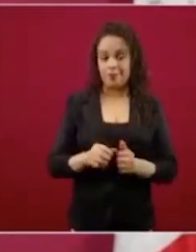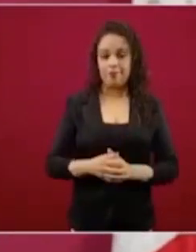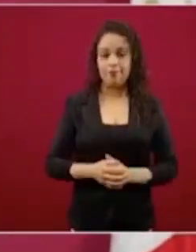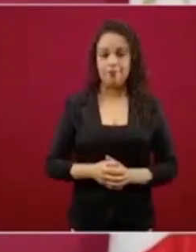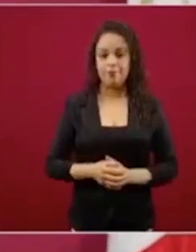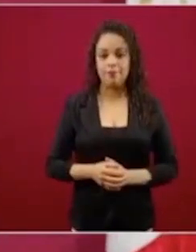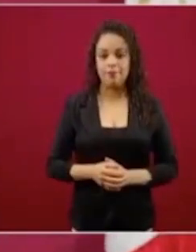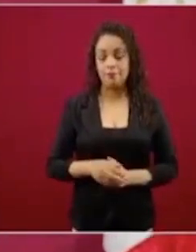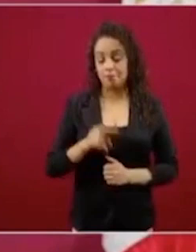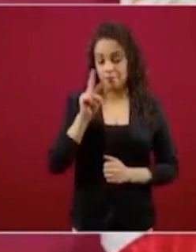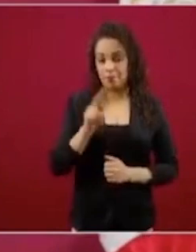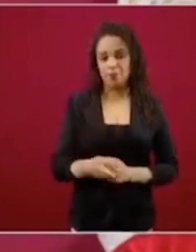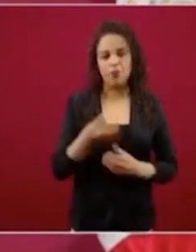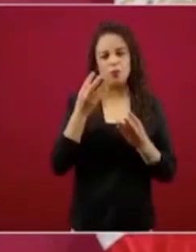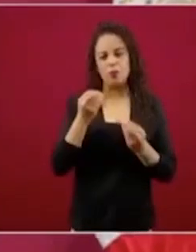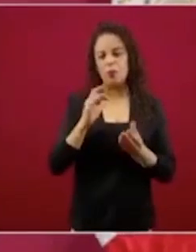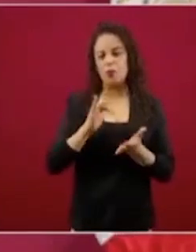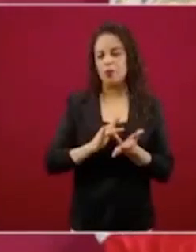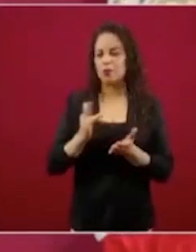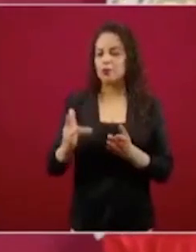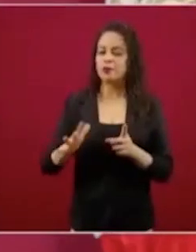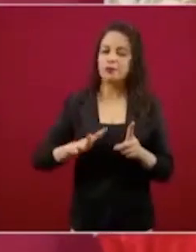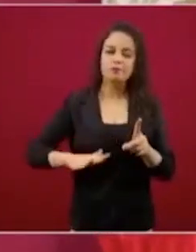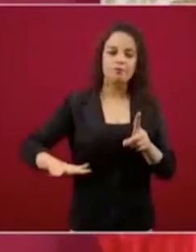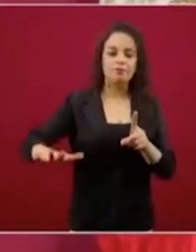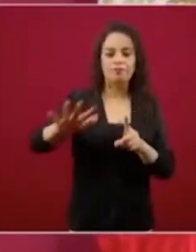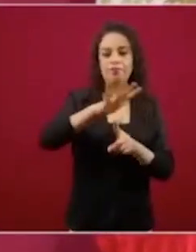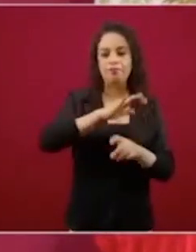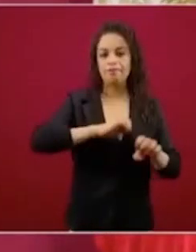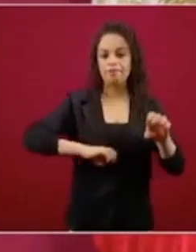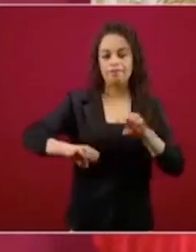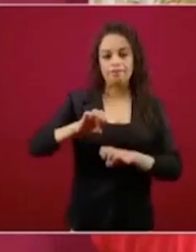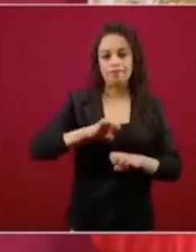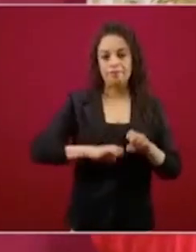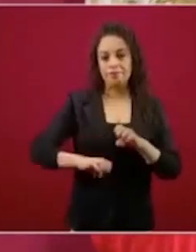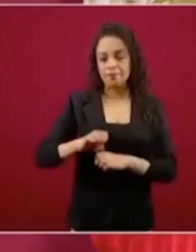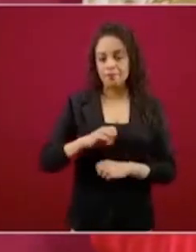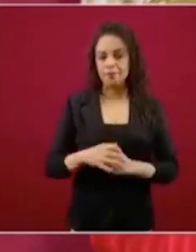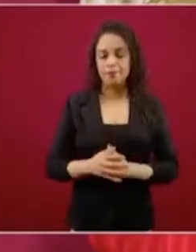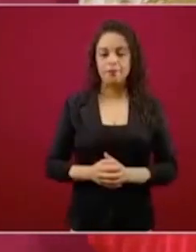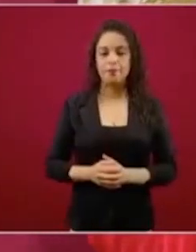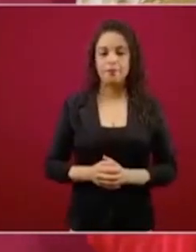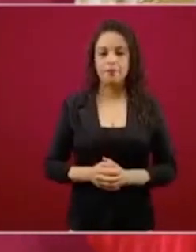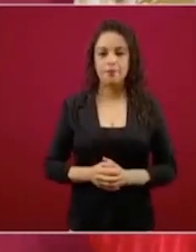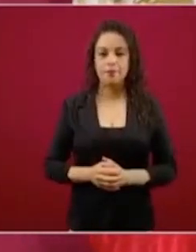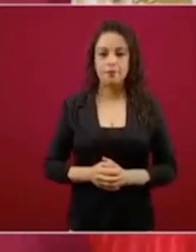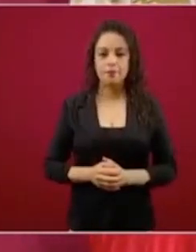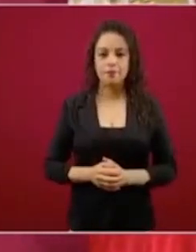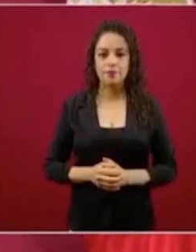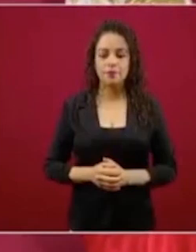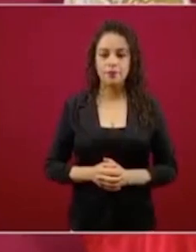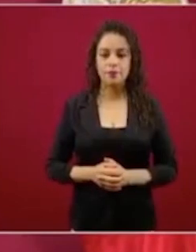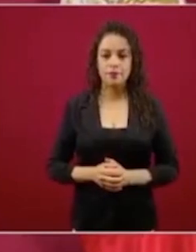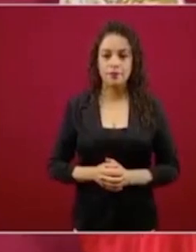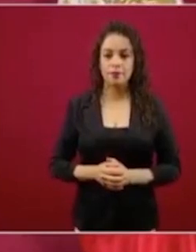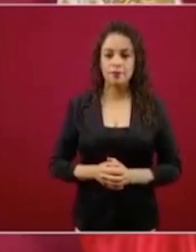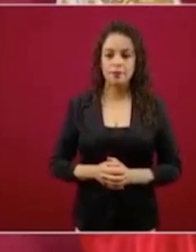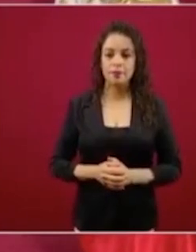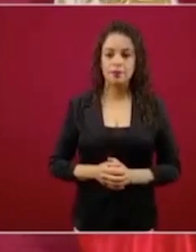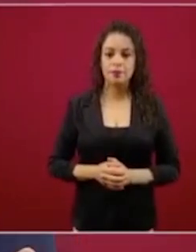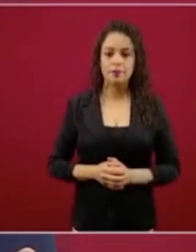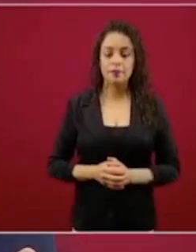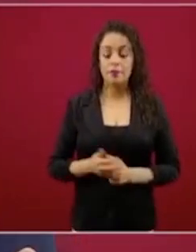muchas gracias a todos los contribuyentes y también decirles